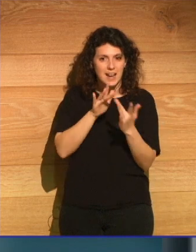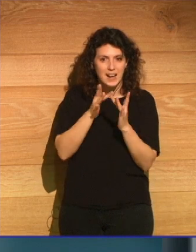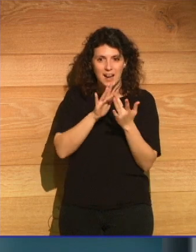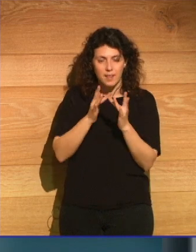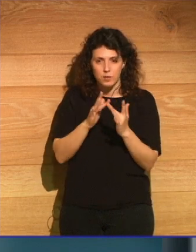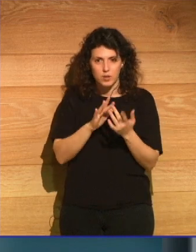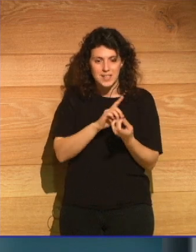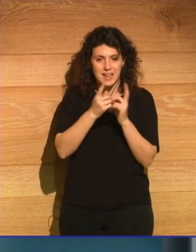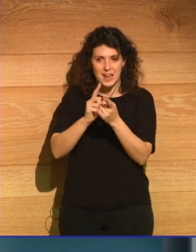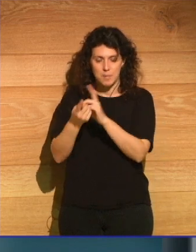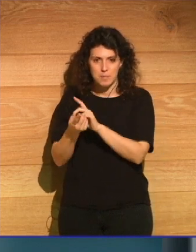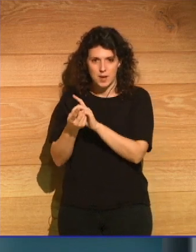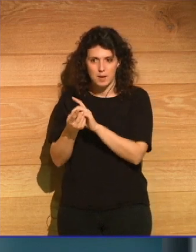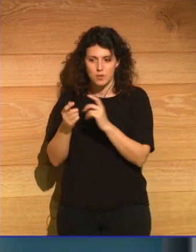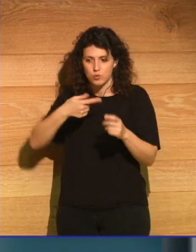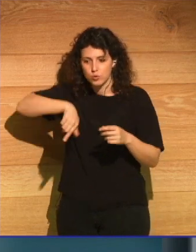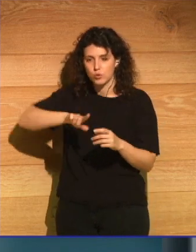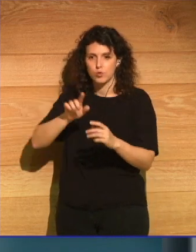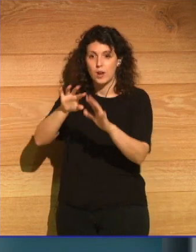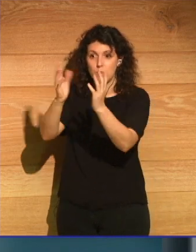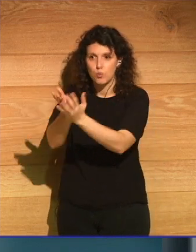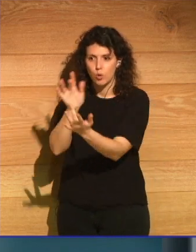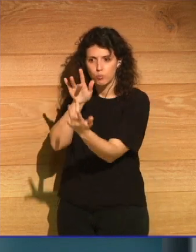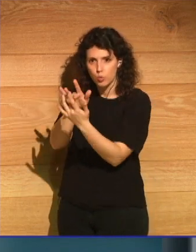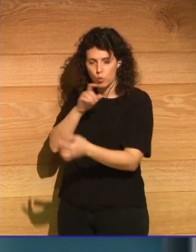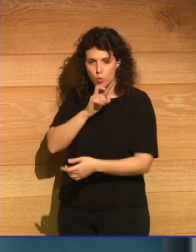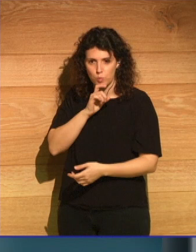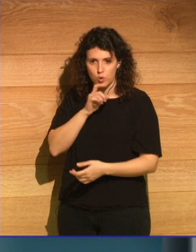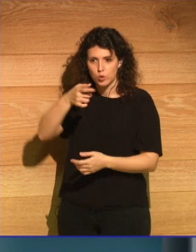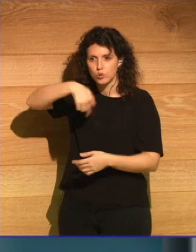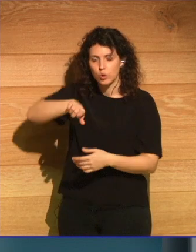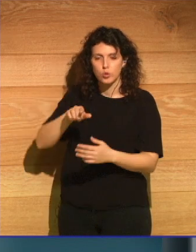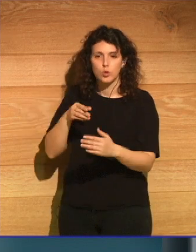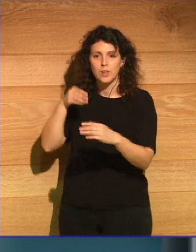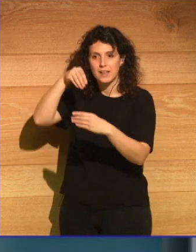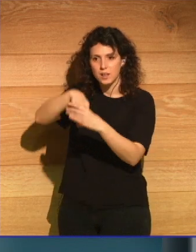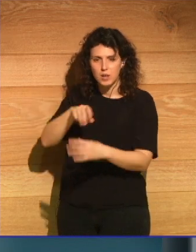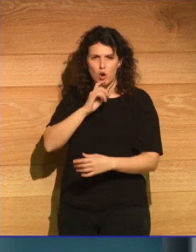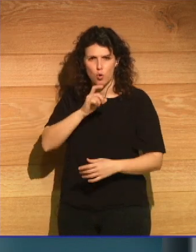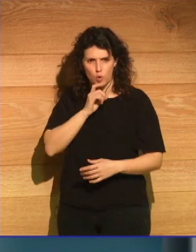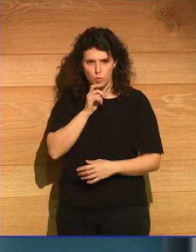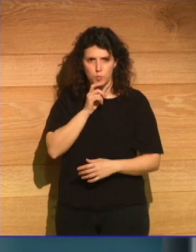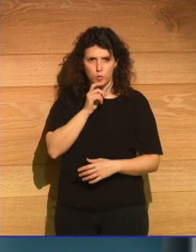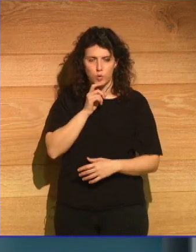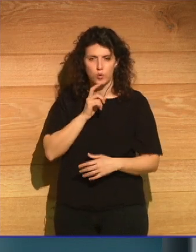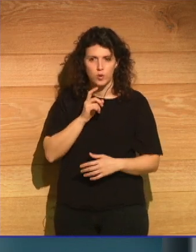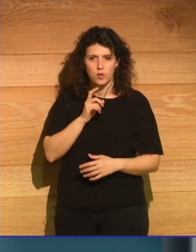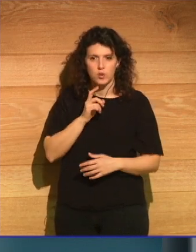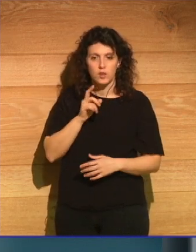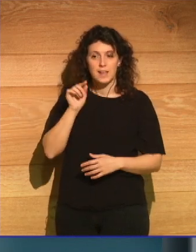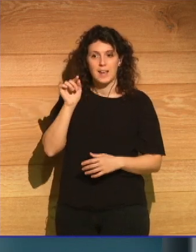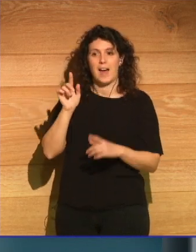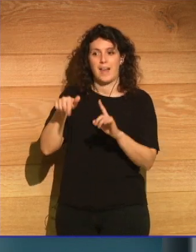con el mundo. Cómo podemos intervenir y quedar grabados